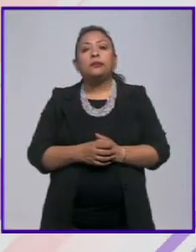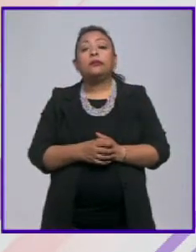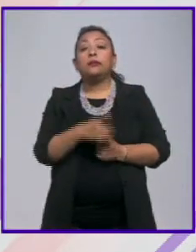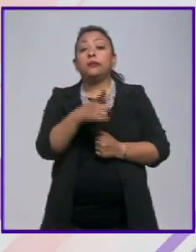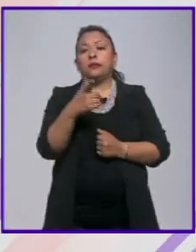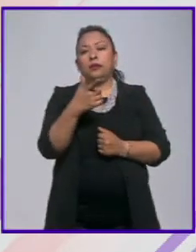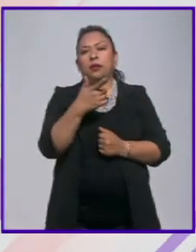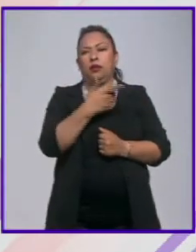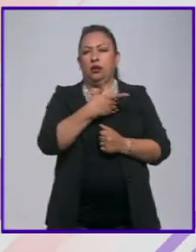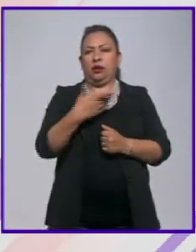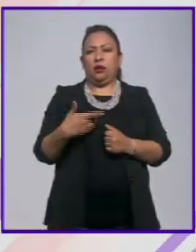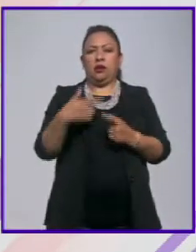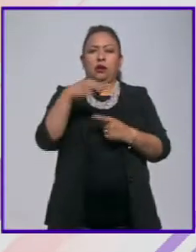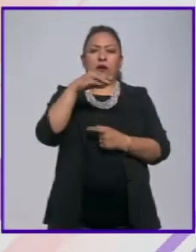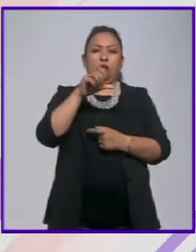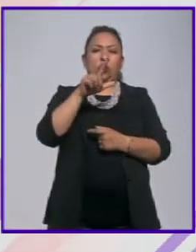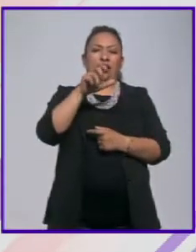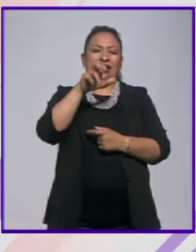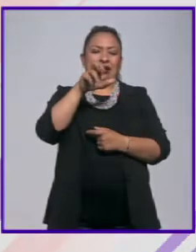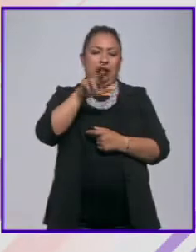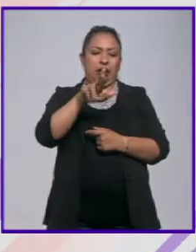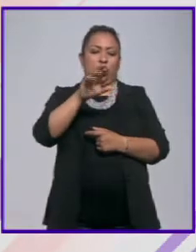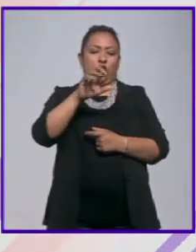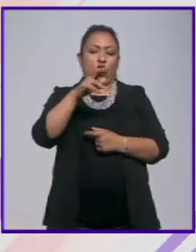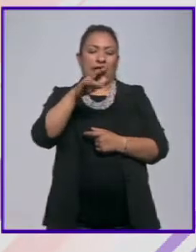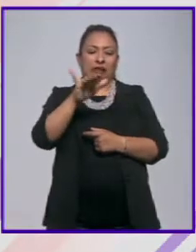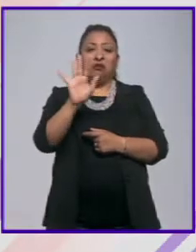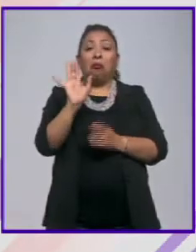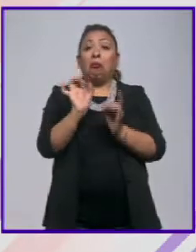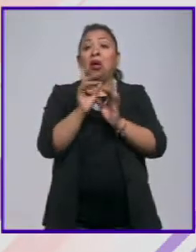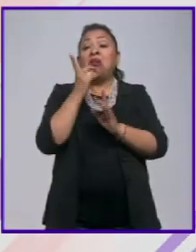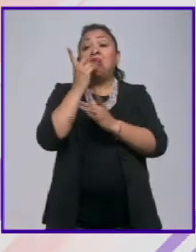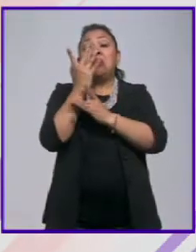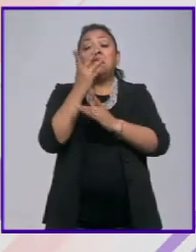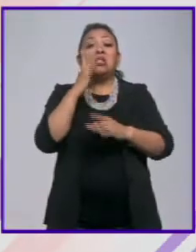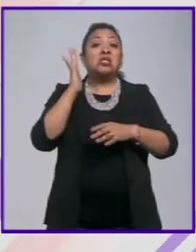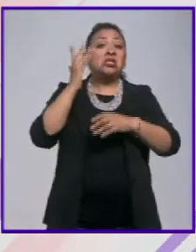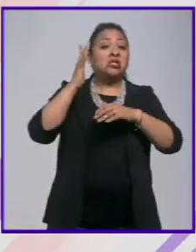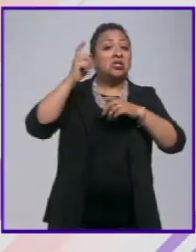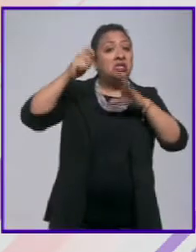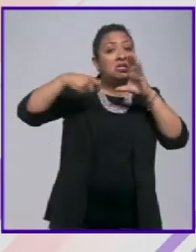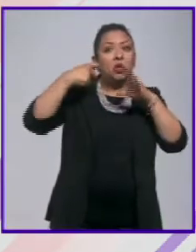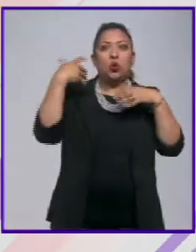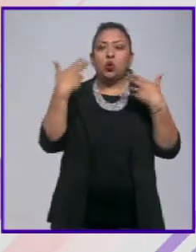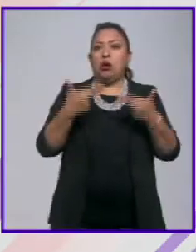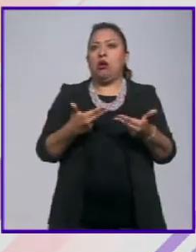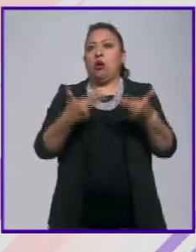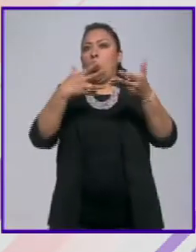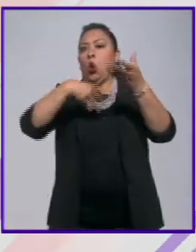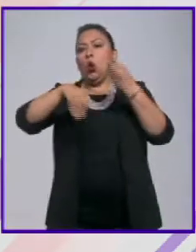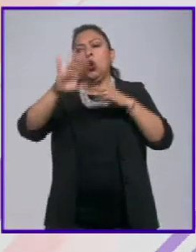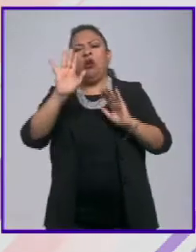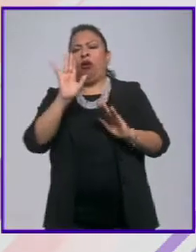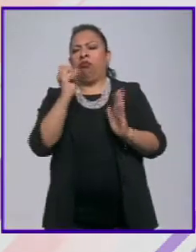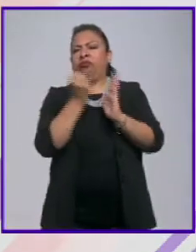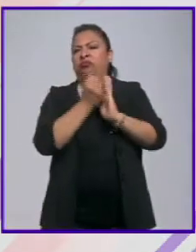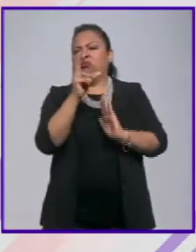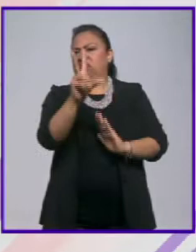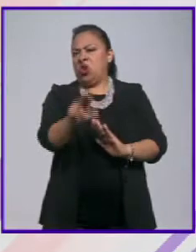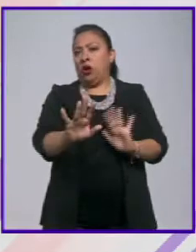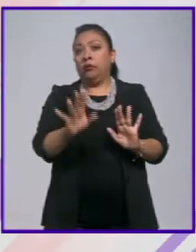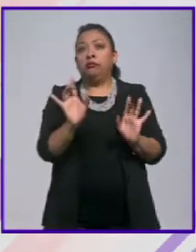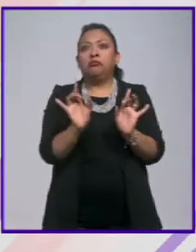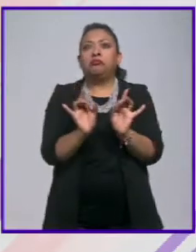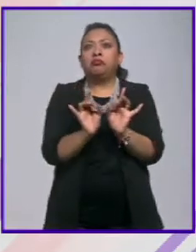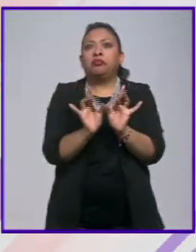la presidía Molinaro de Hacitas de repente dijeron no es que el cine es un gran negocio no tiene por qué aprobarse esto y de repente